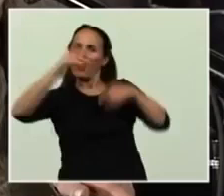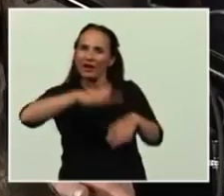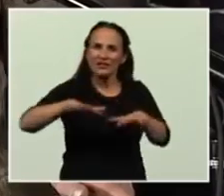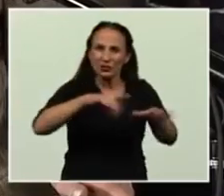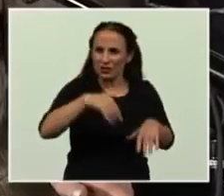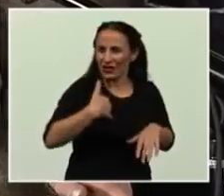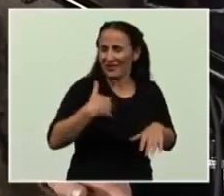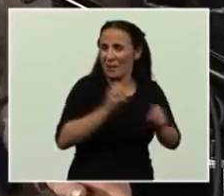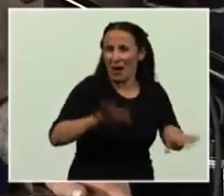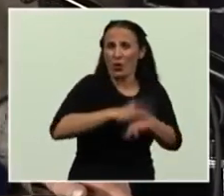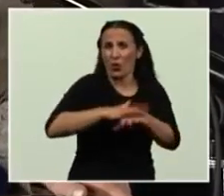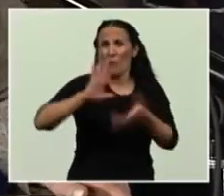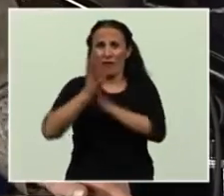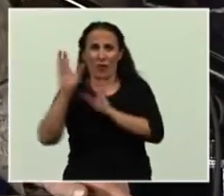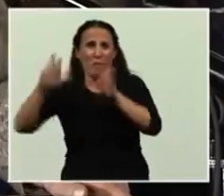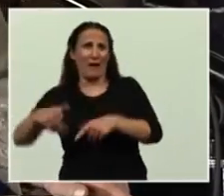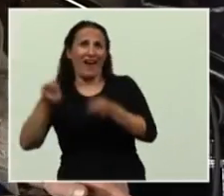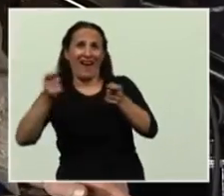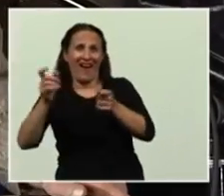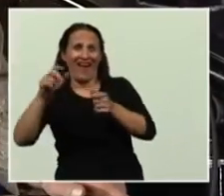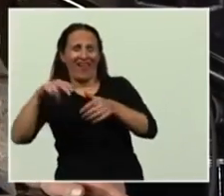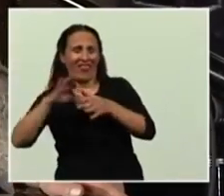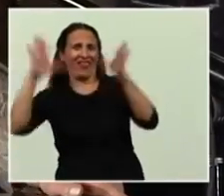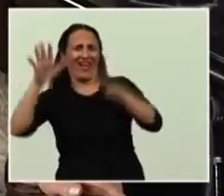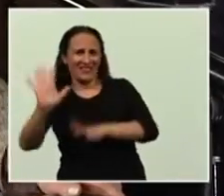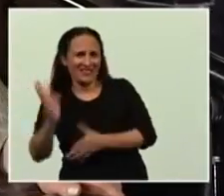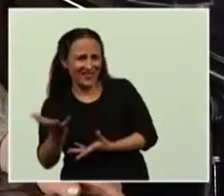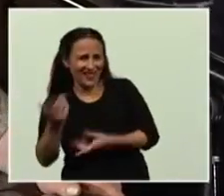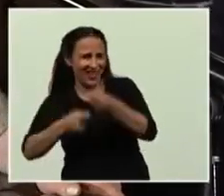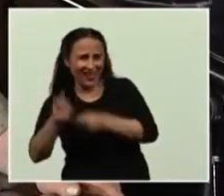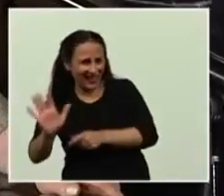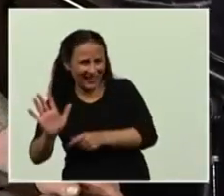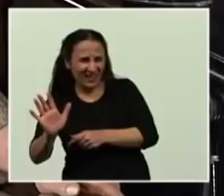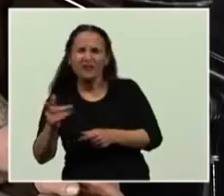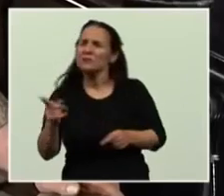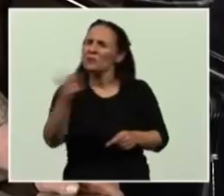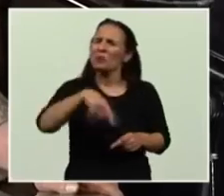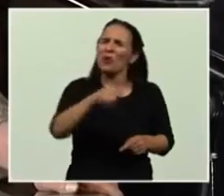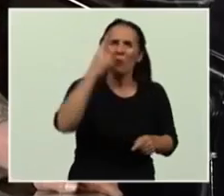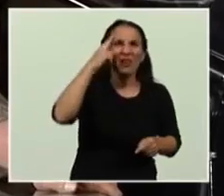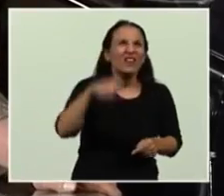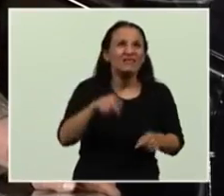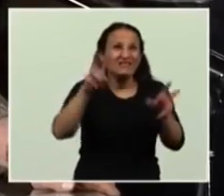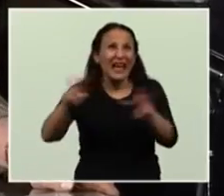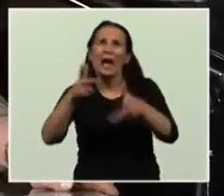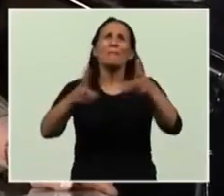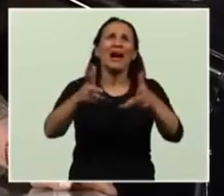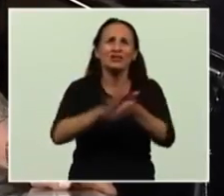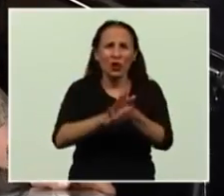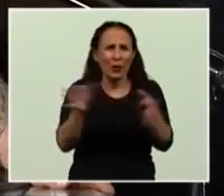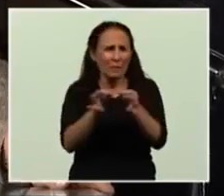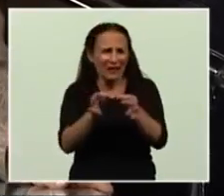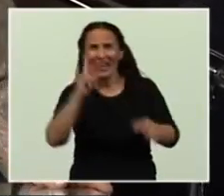llevado al desastre. Ustedes dicen, ¿y qué tiene que ver esto con Malvinas? Tiene que ver, todo tiene que ver con